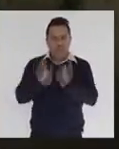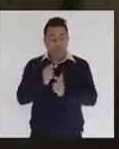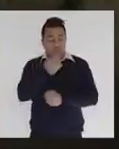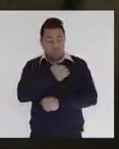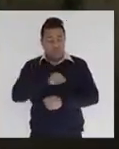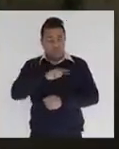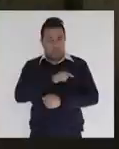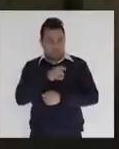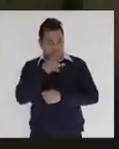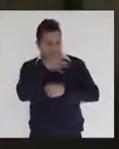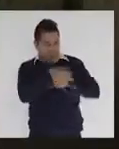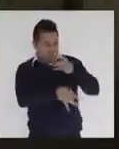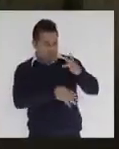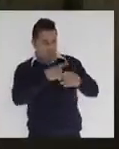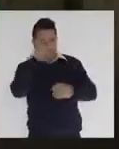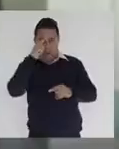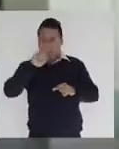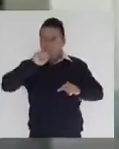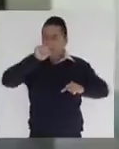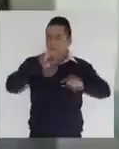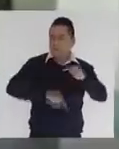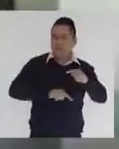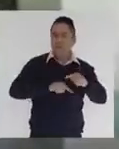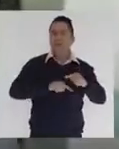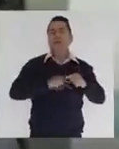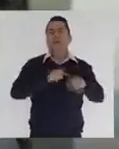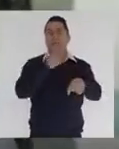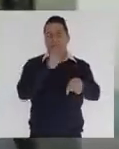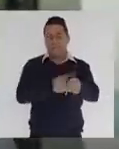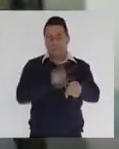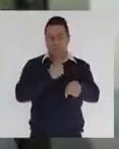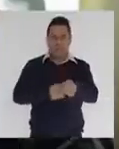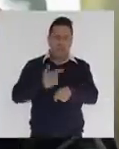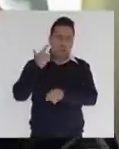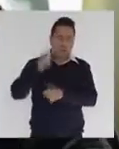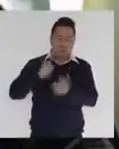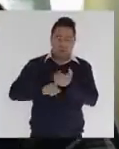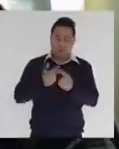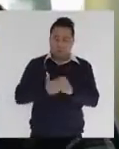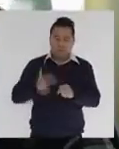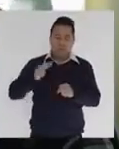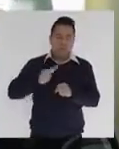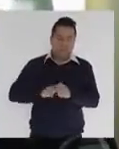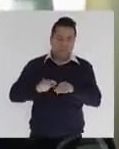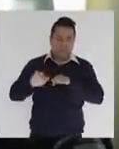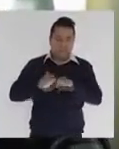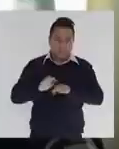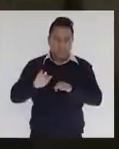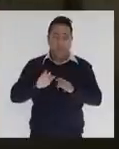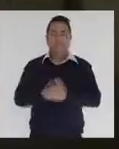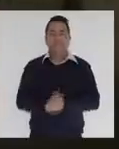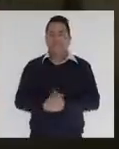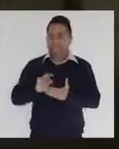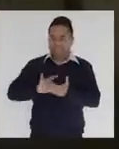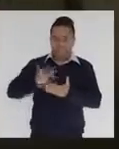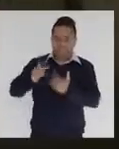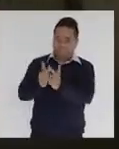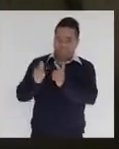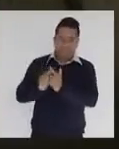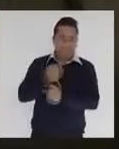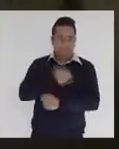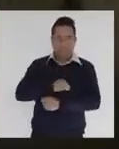que hoy combaten a esta enfermedad, arriesgando sus vidas en los hospitales. Gracias